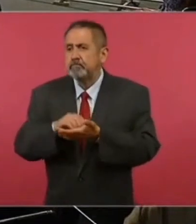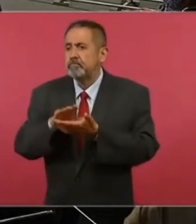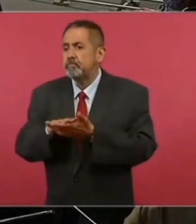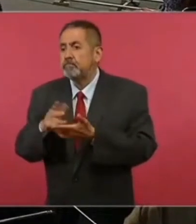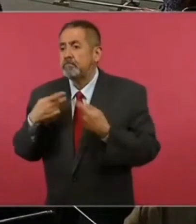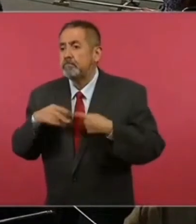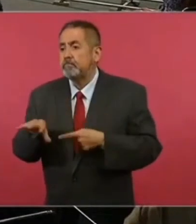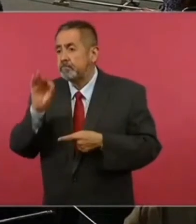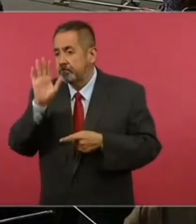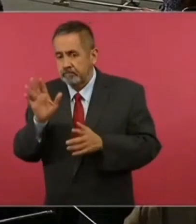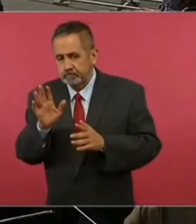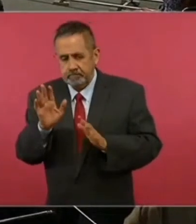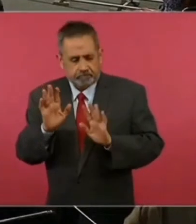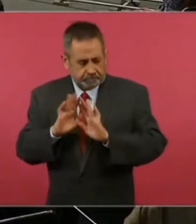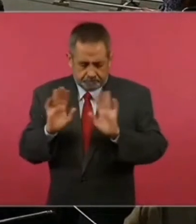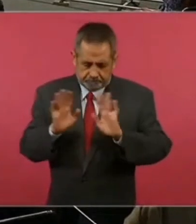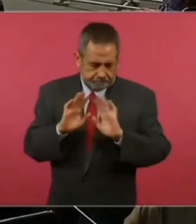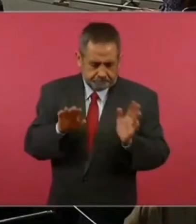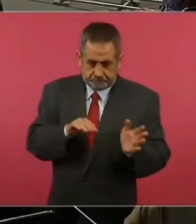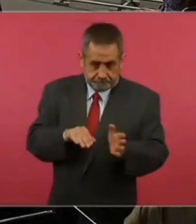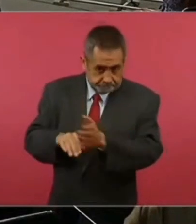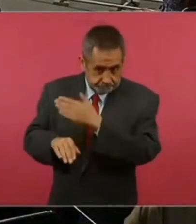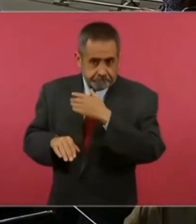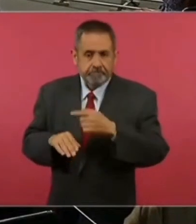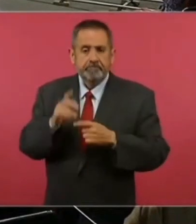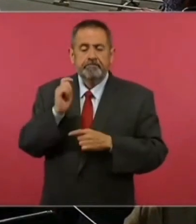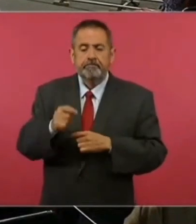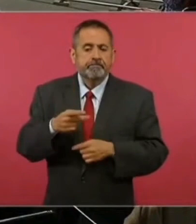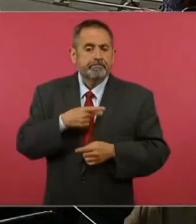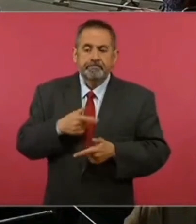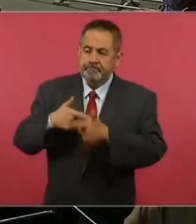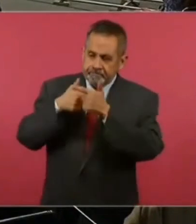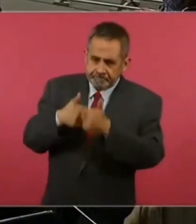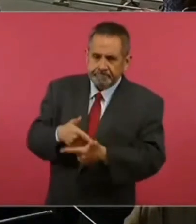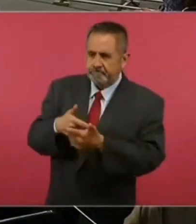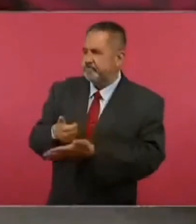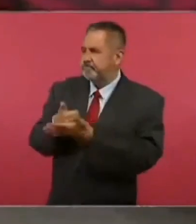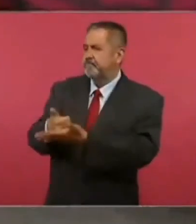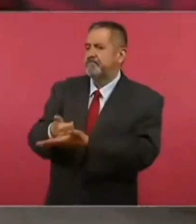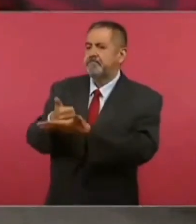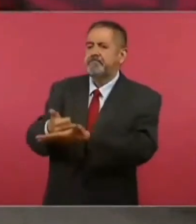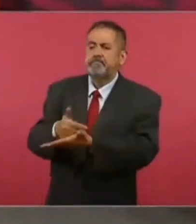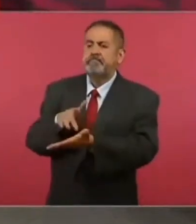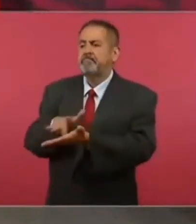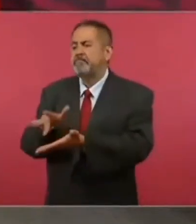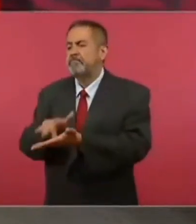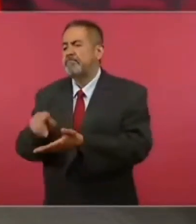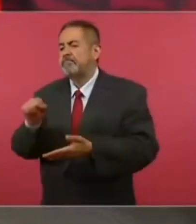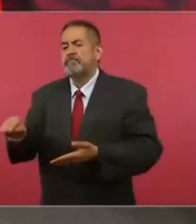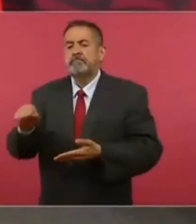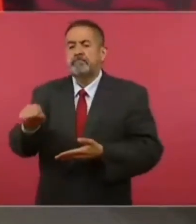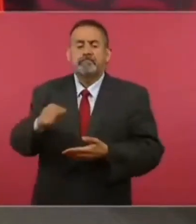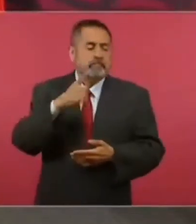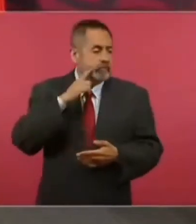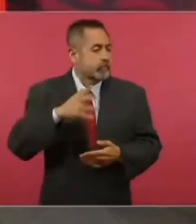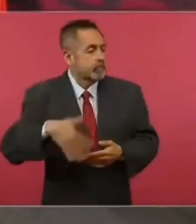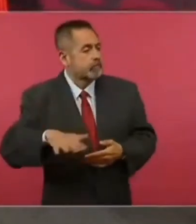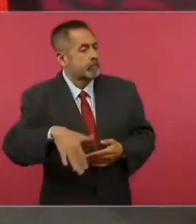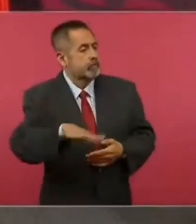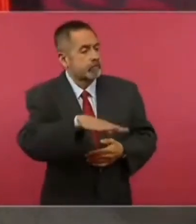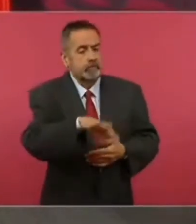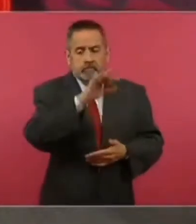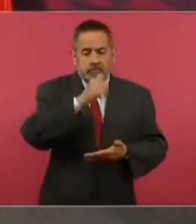o de esta verificación seguimos ayudando en la búsqueda